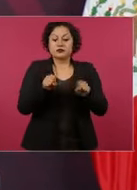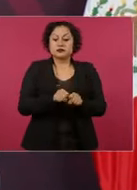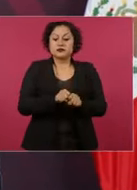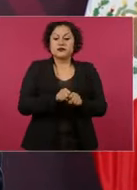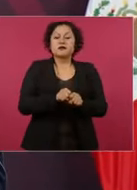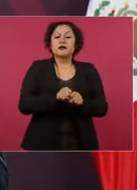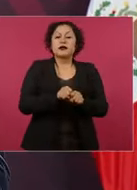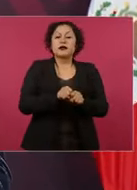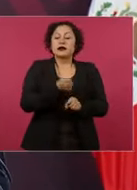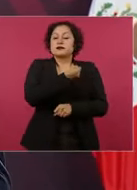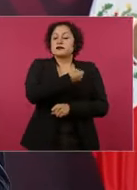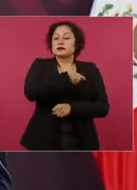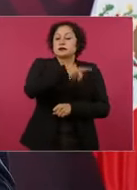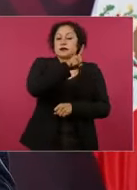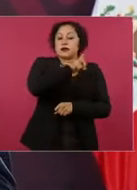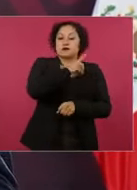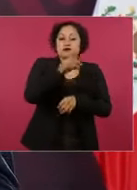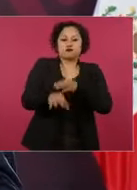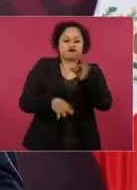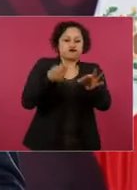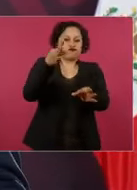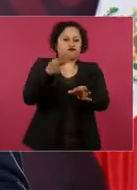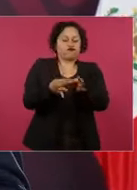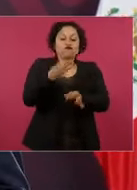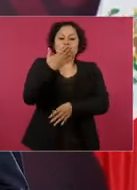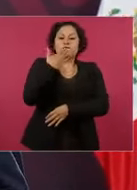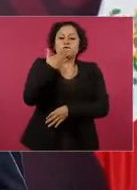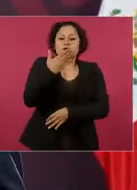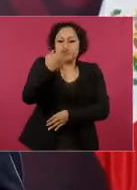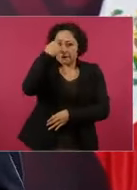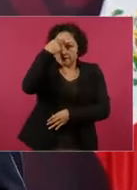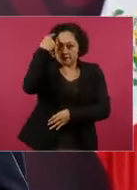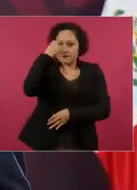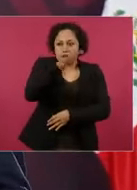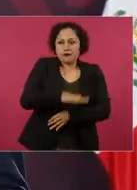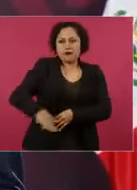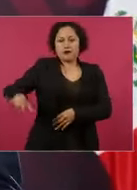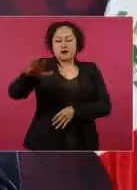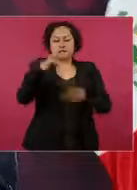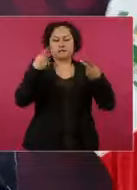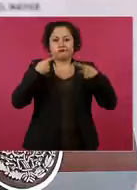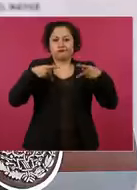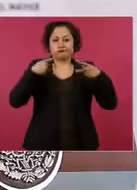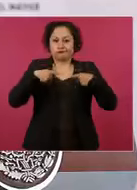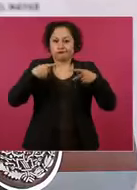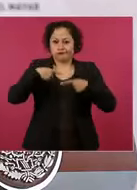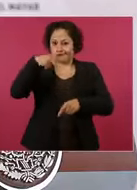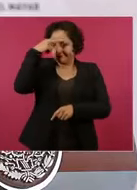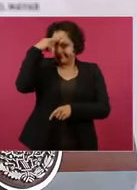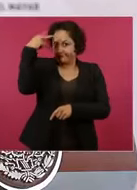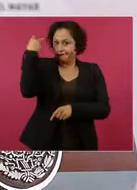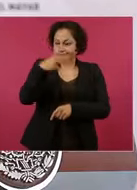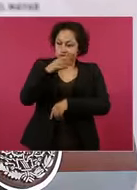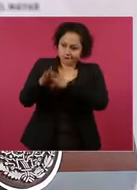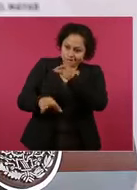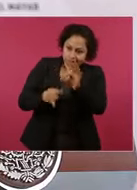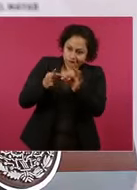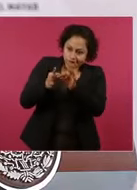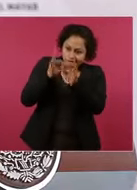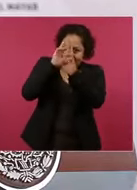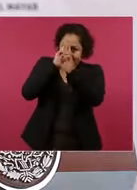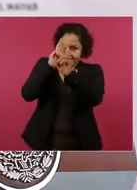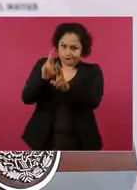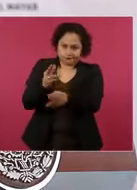primera, como lo merecen los mexicanos, como lo merece nuestro